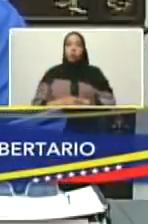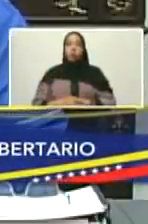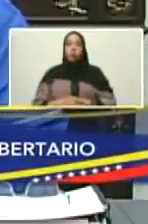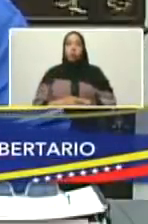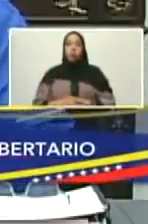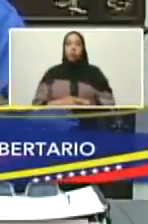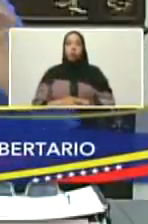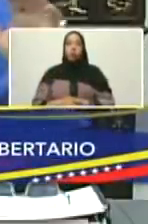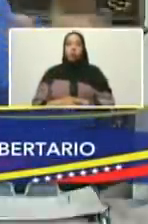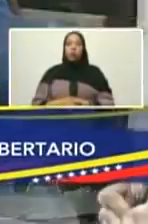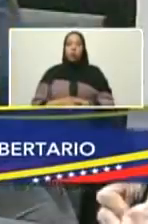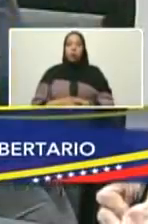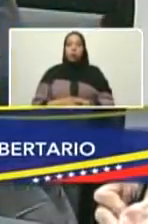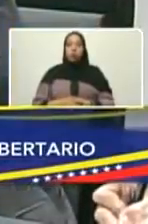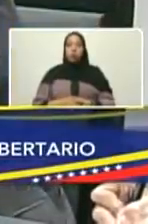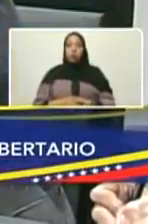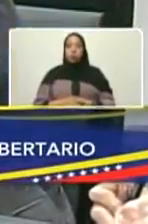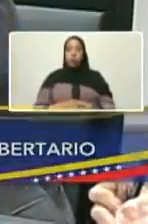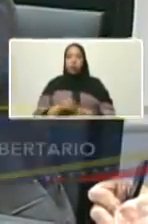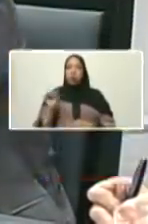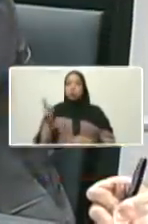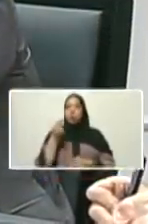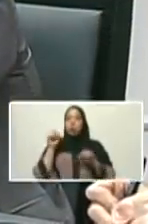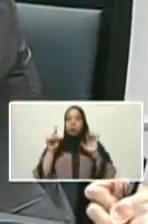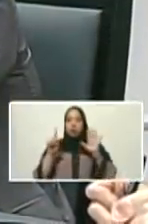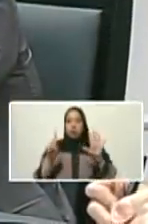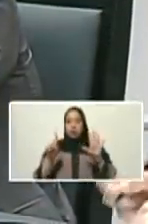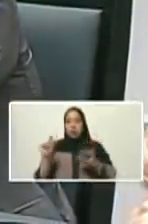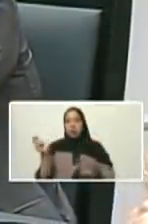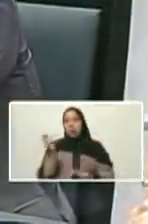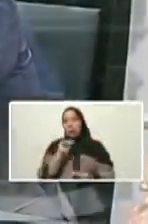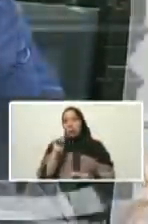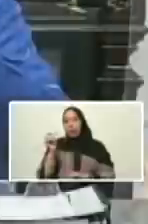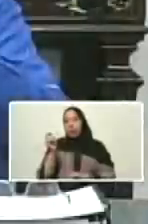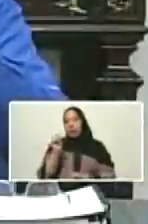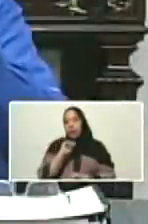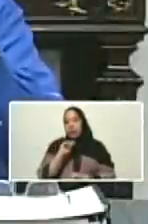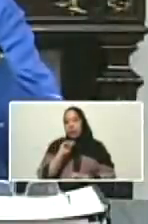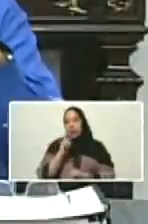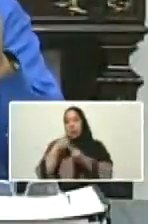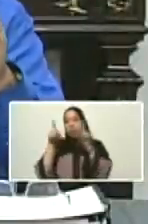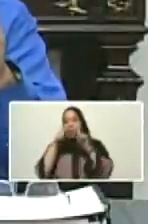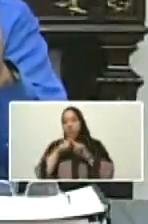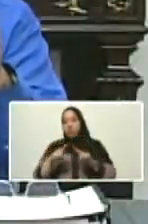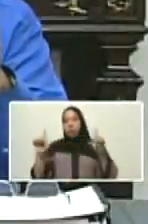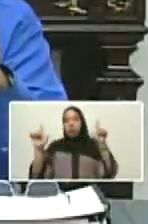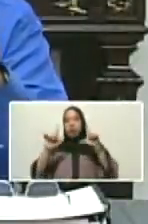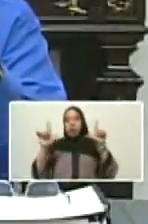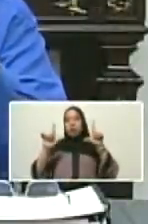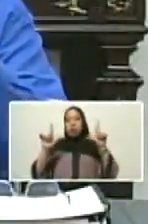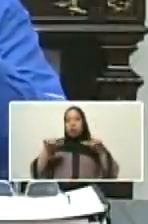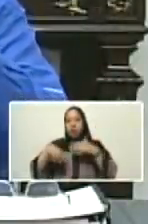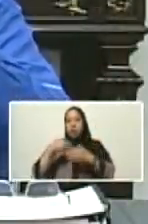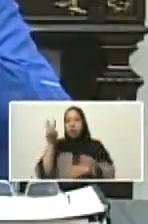los primeros seis capítulos que se pasaron en varias televisoras del país